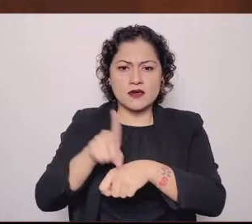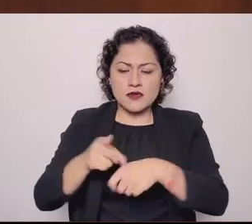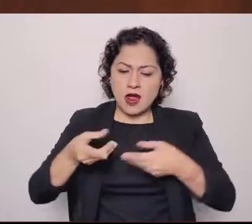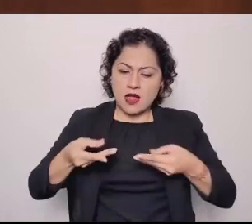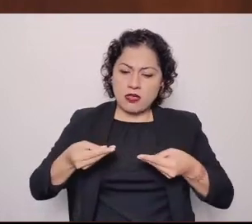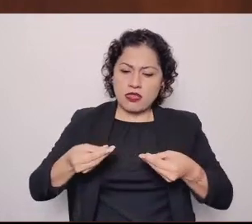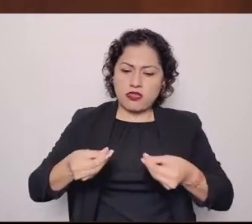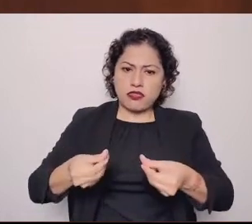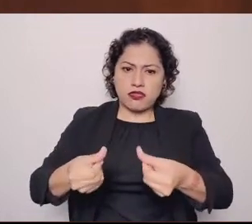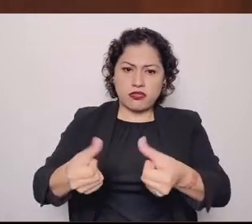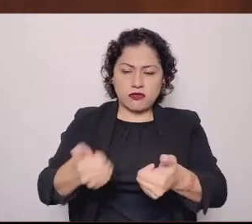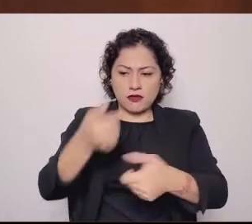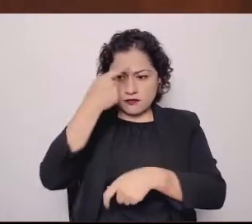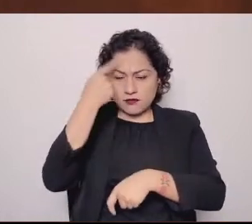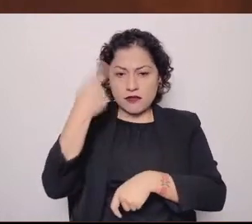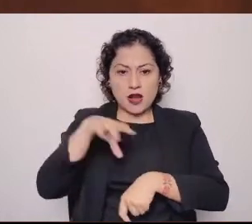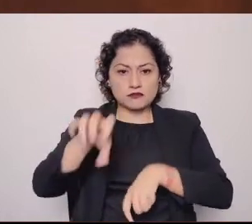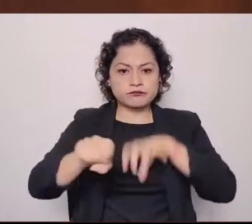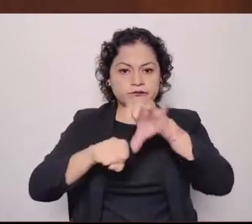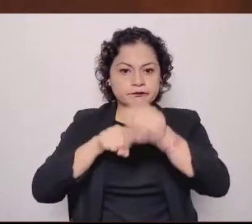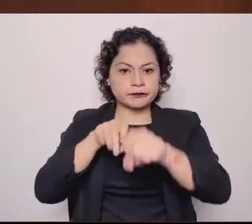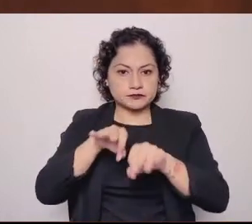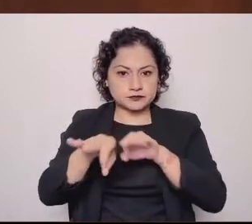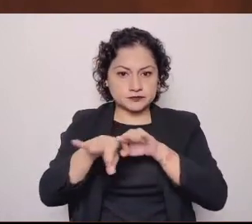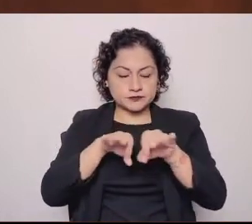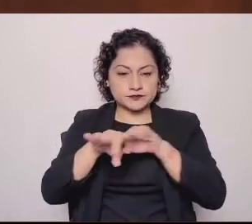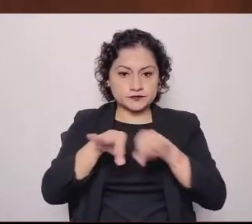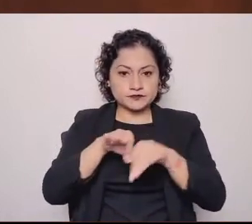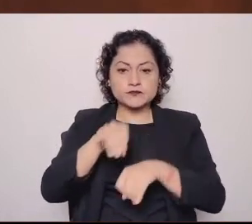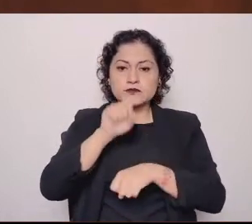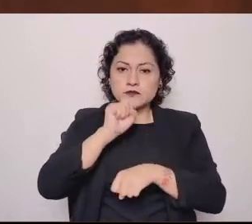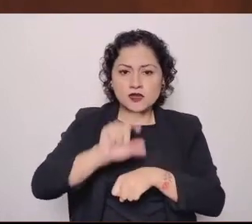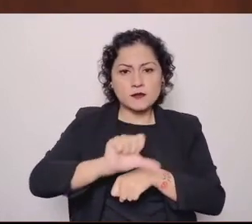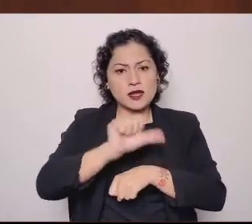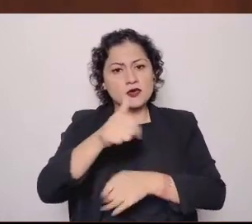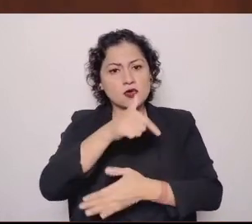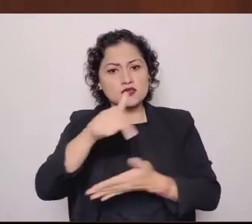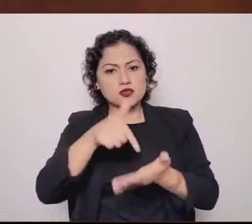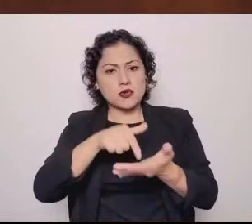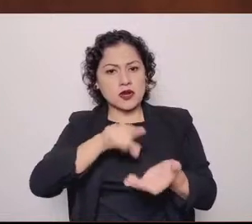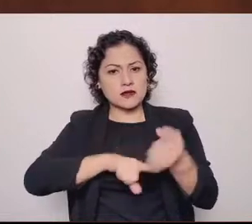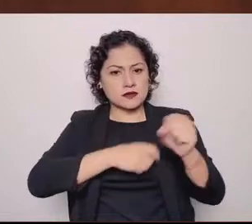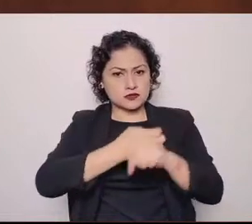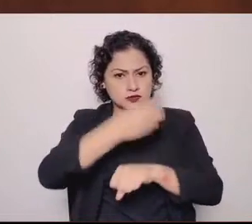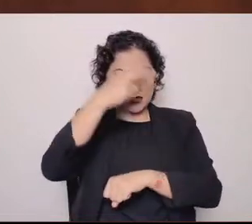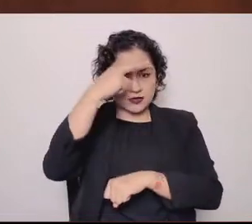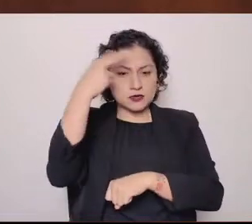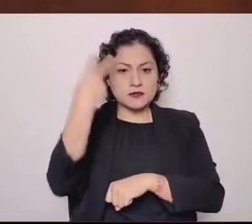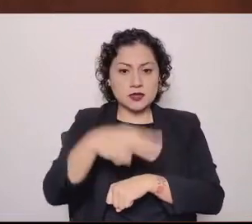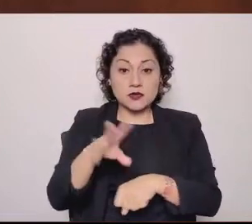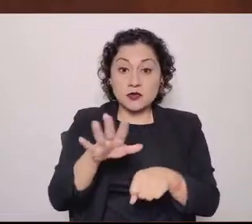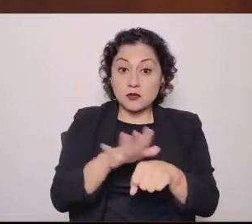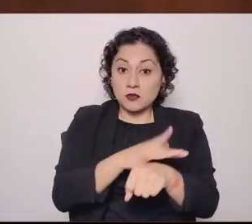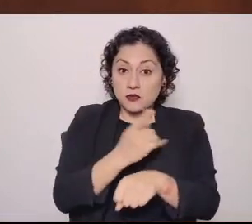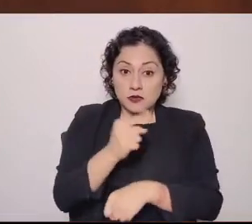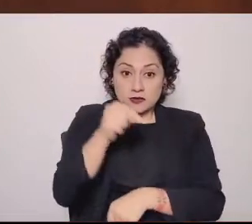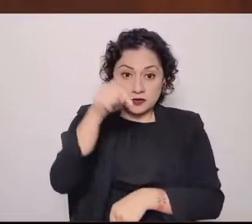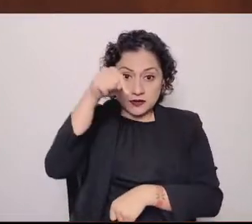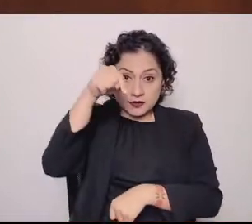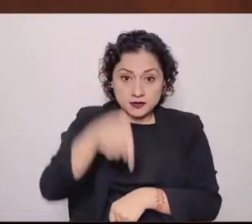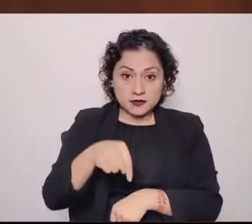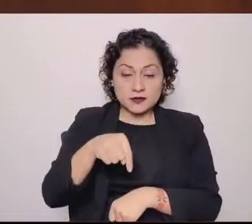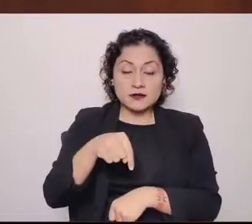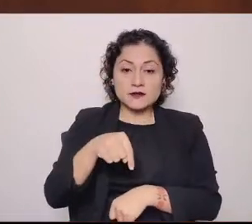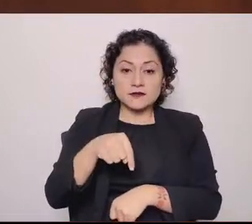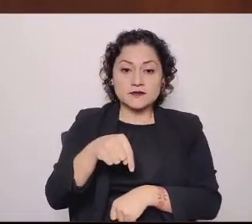incluso de otras entidades, porque en el Estado de México todavía ha sido incapaz